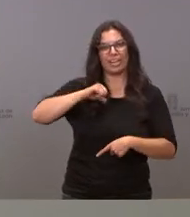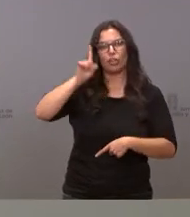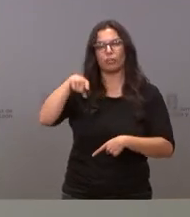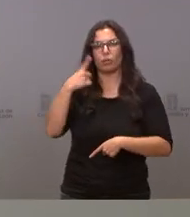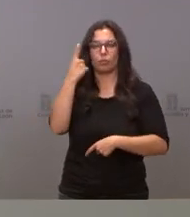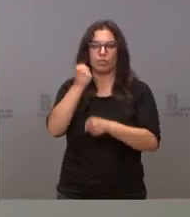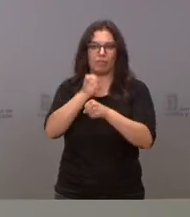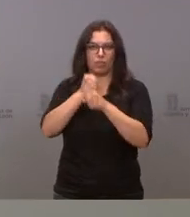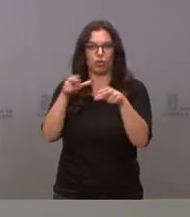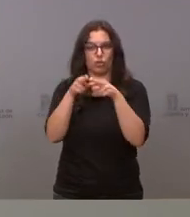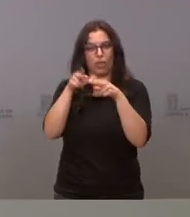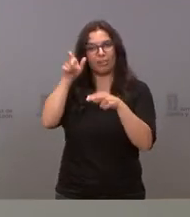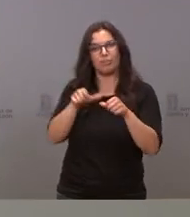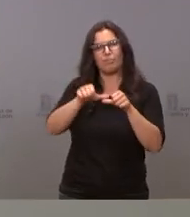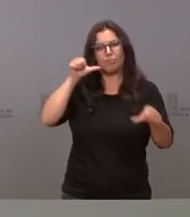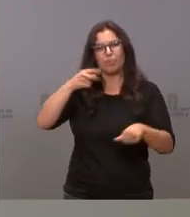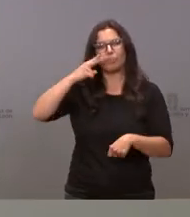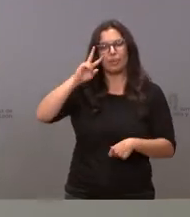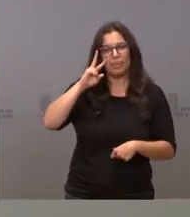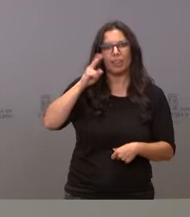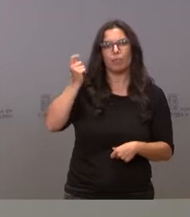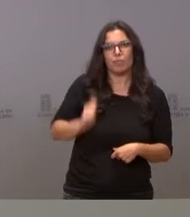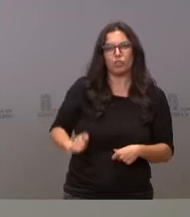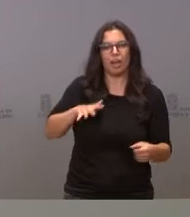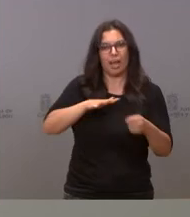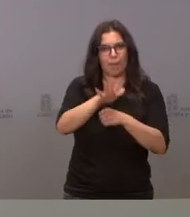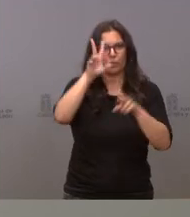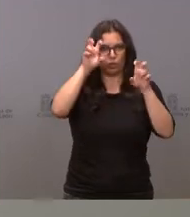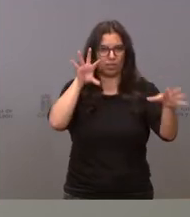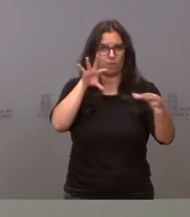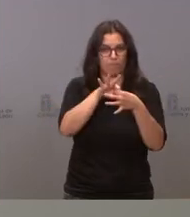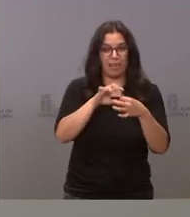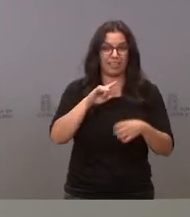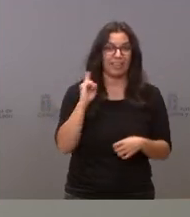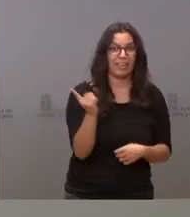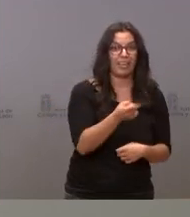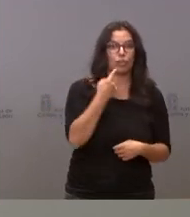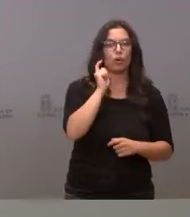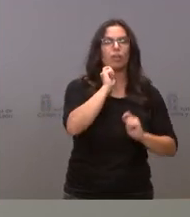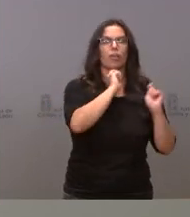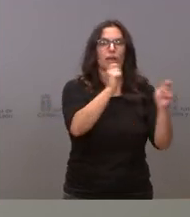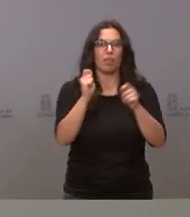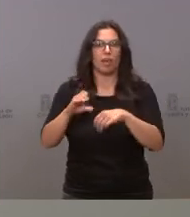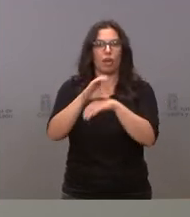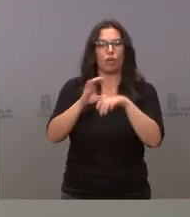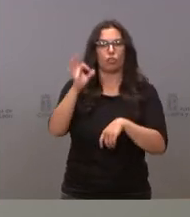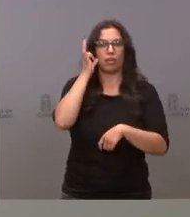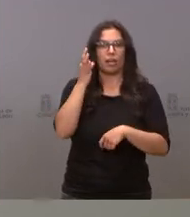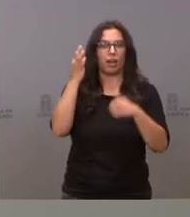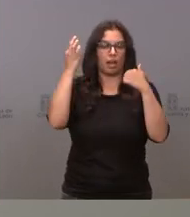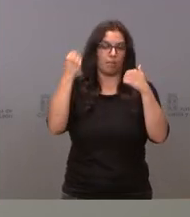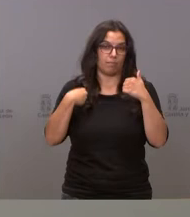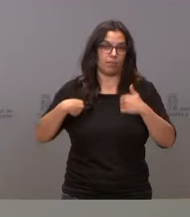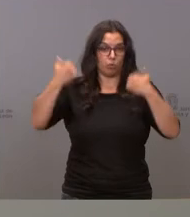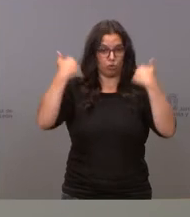social con experiencia profesional en el ámbito que atañe a esta norma y que serán designados por la Consejera de Sanidad, es decir, serán